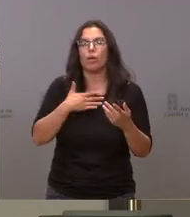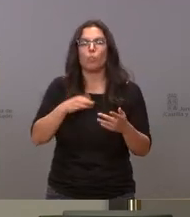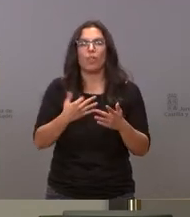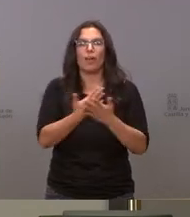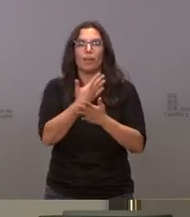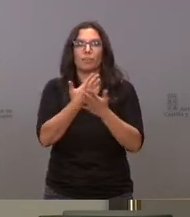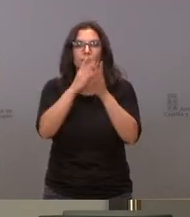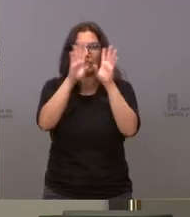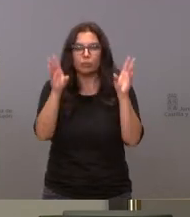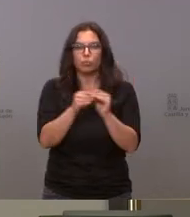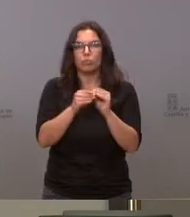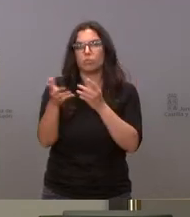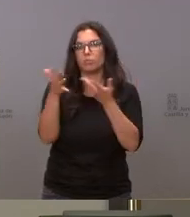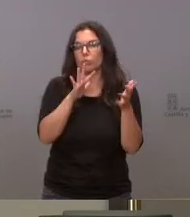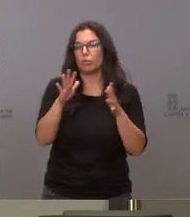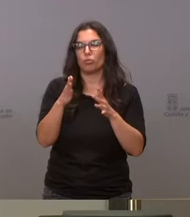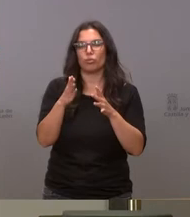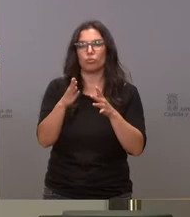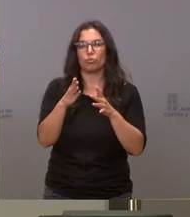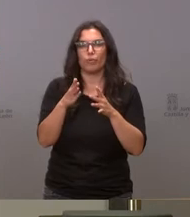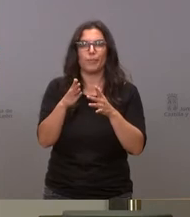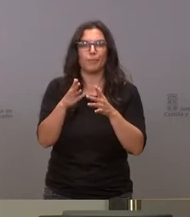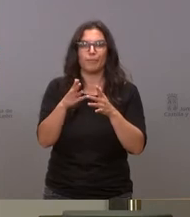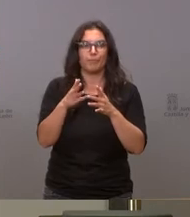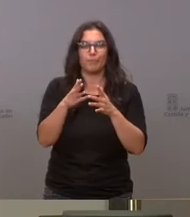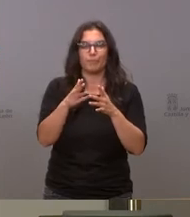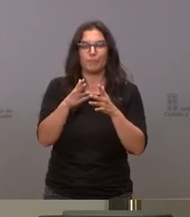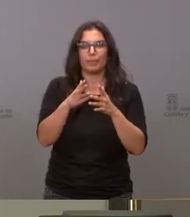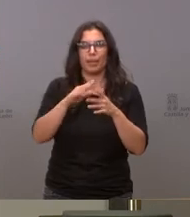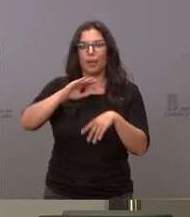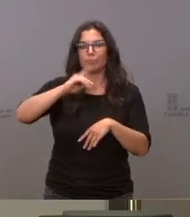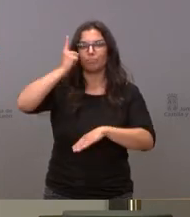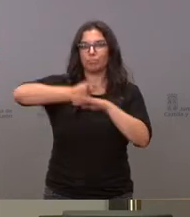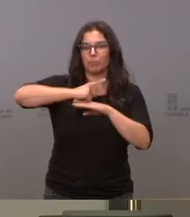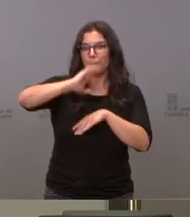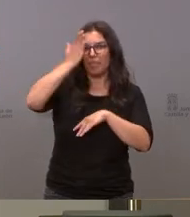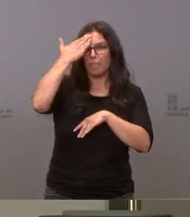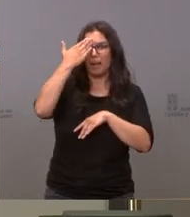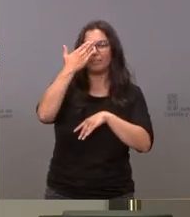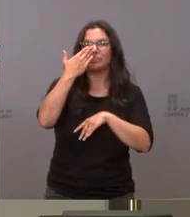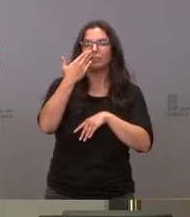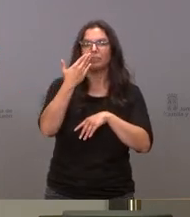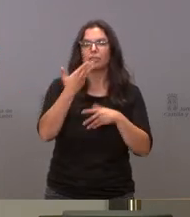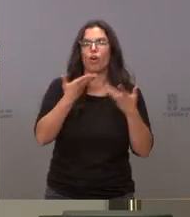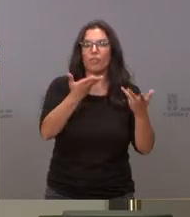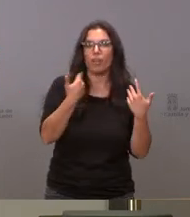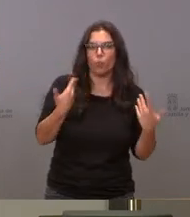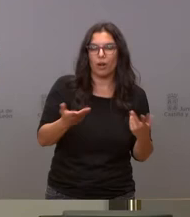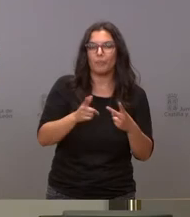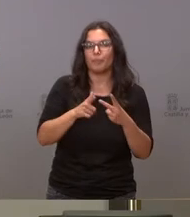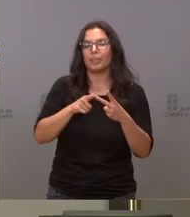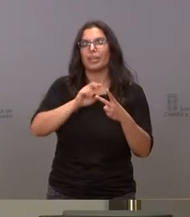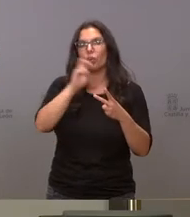resumir los principales que deberán prestar estas mancomunidades de interés general y luego le quería preguntar a la